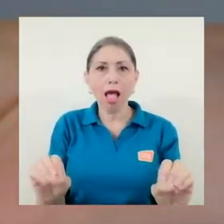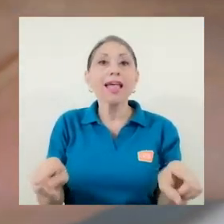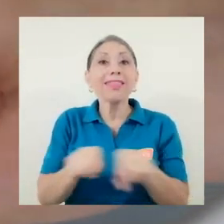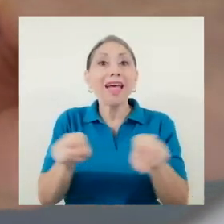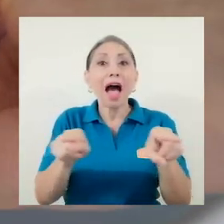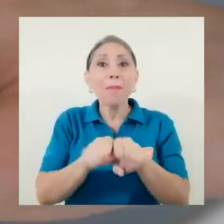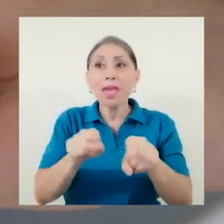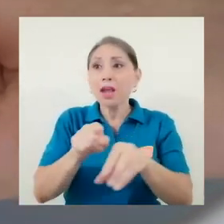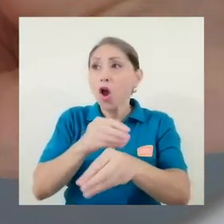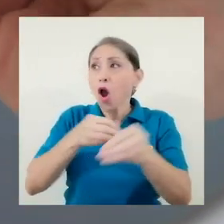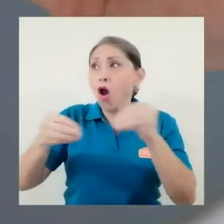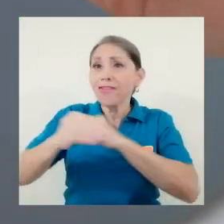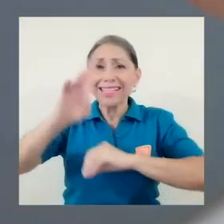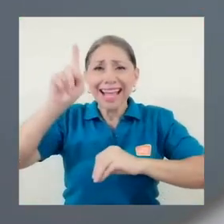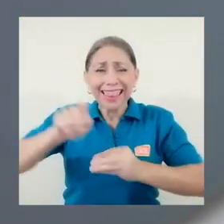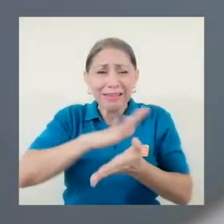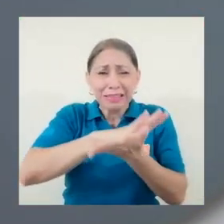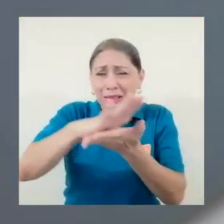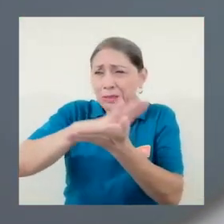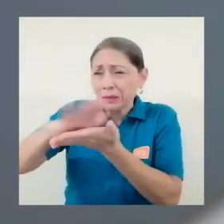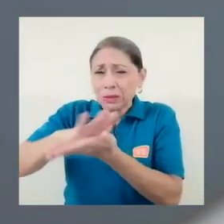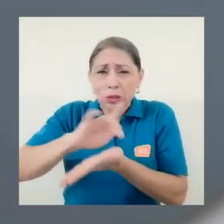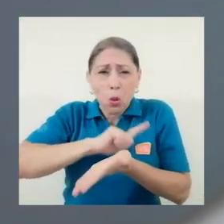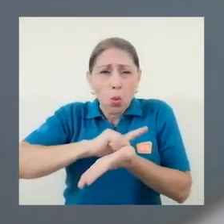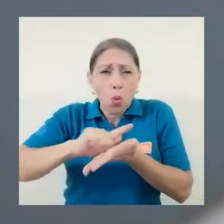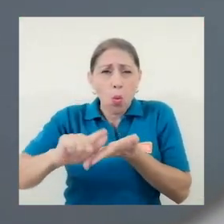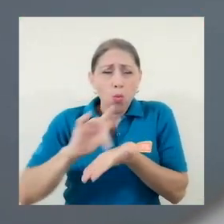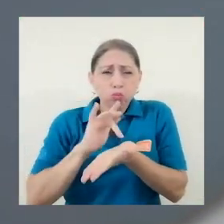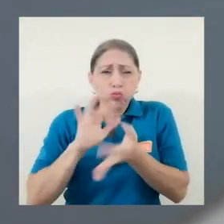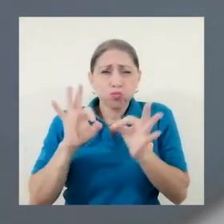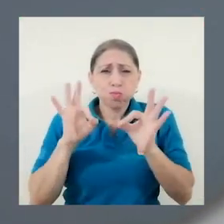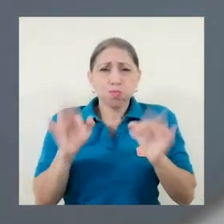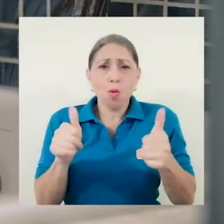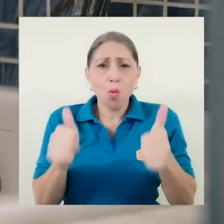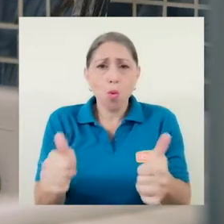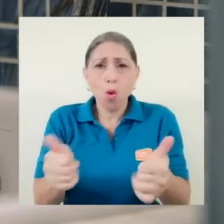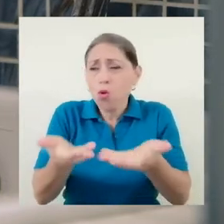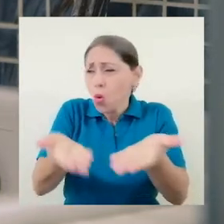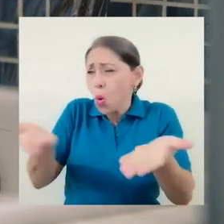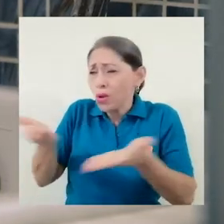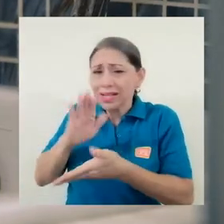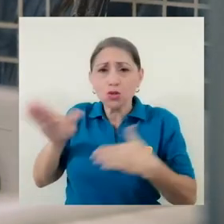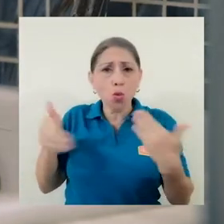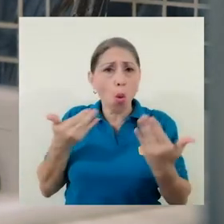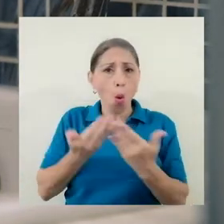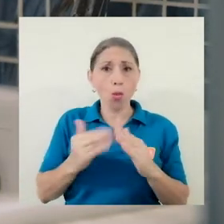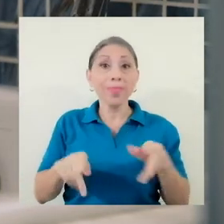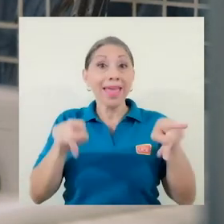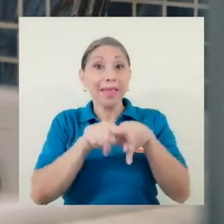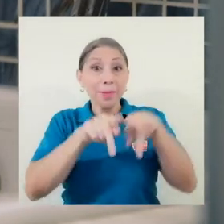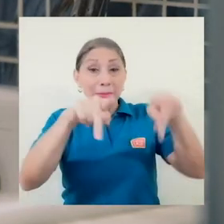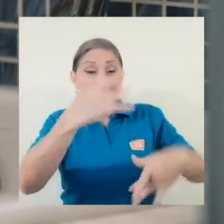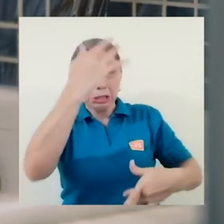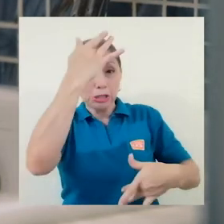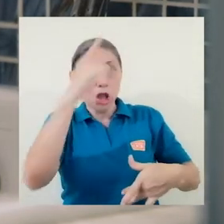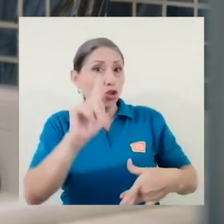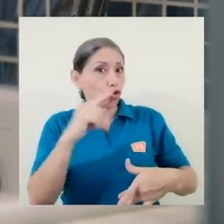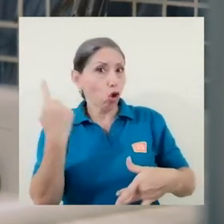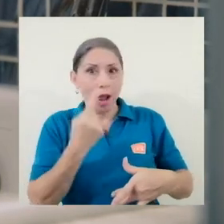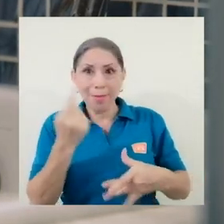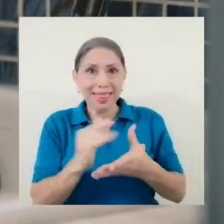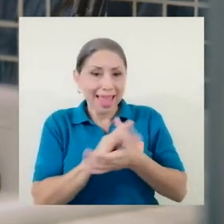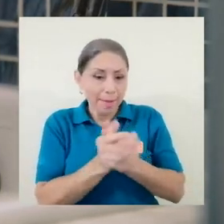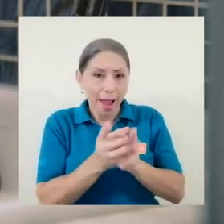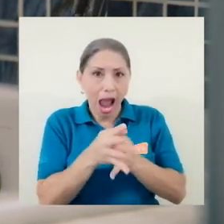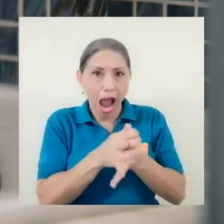desinfectar estrictamente el consultorio y los elementos que en él están y pedirle a los pacientes la limpieza no solo de las